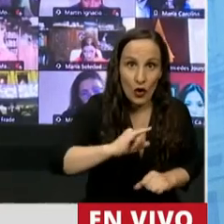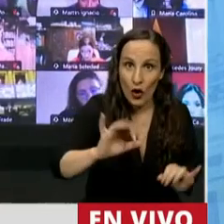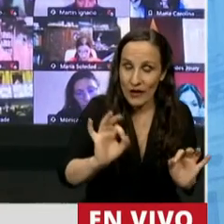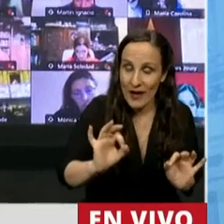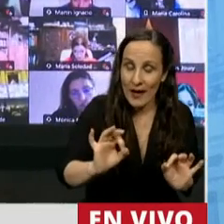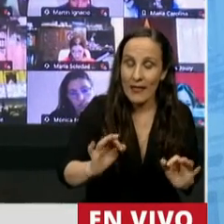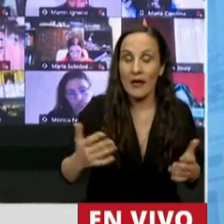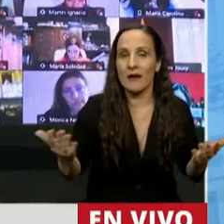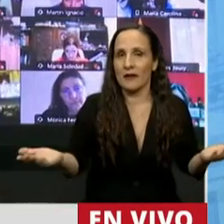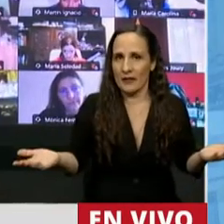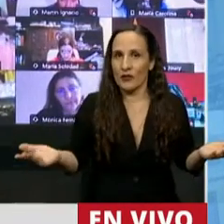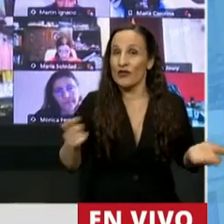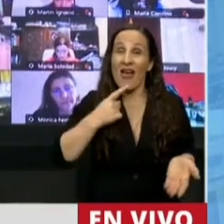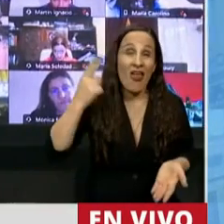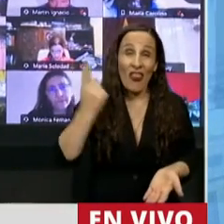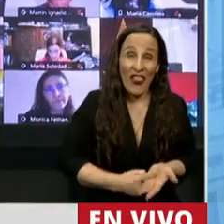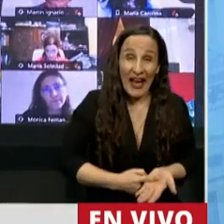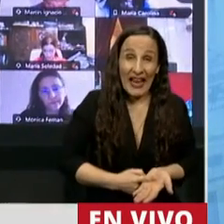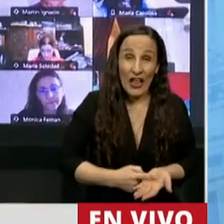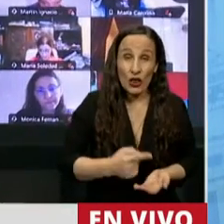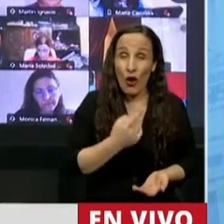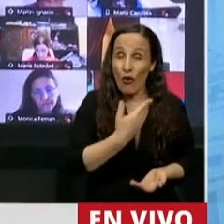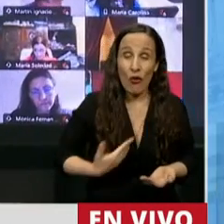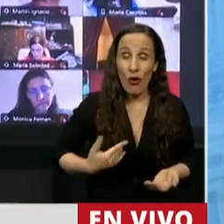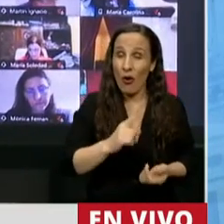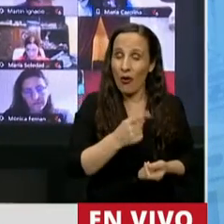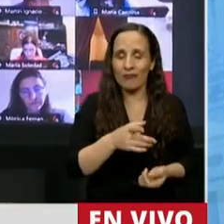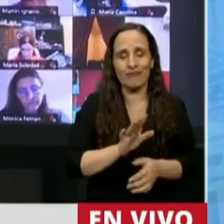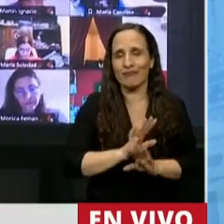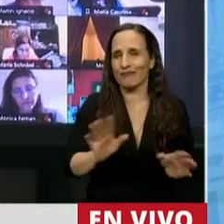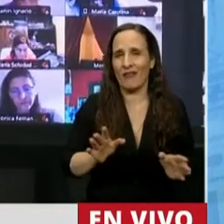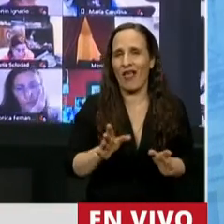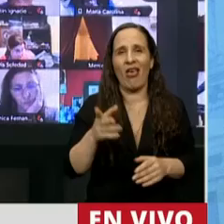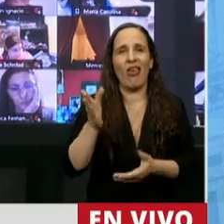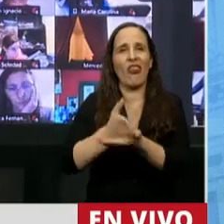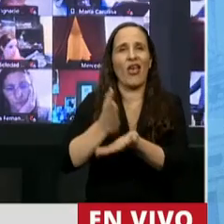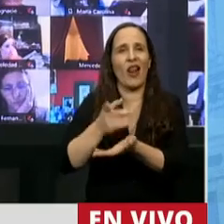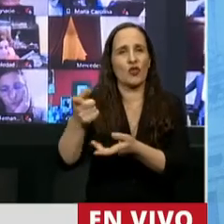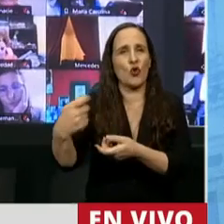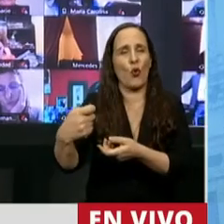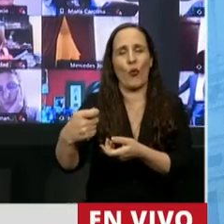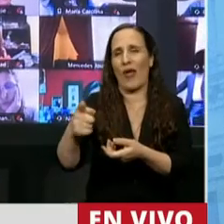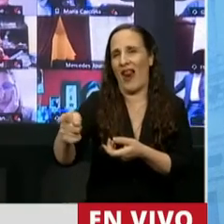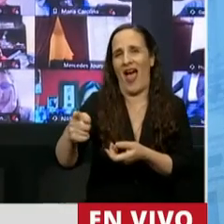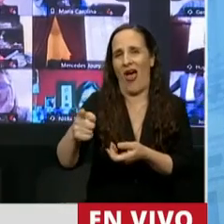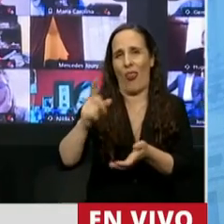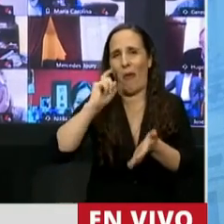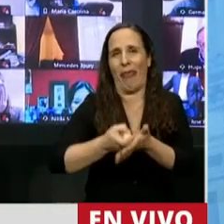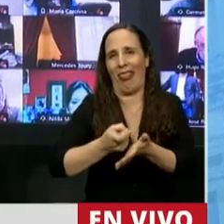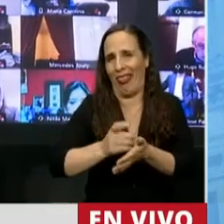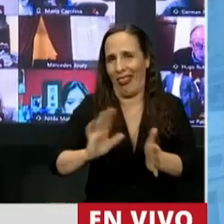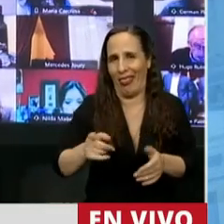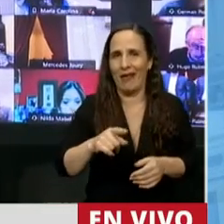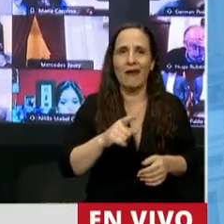cual, Presidente, en definitiva este decreto viola los derechos de los jubilados, viola las potestades